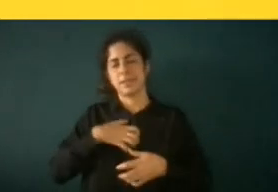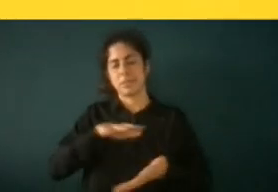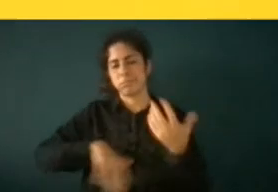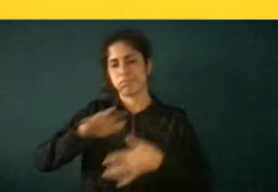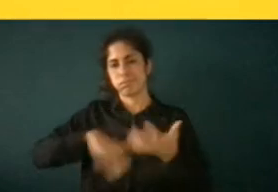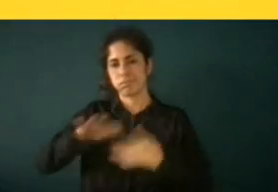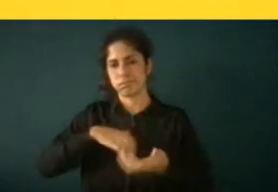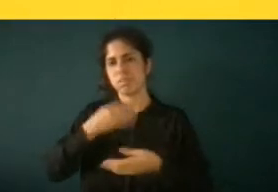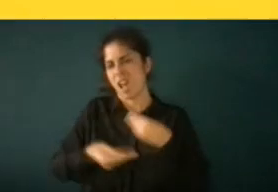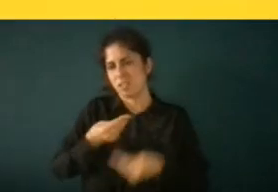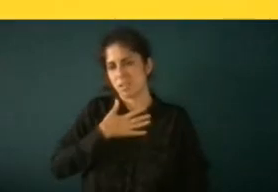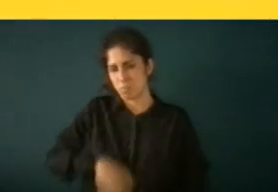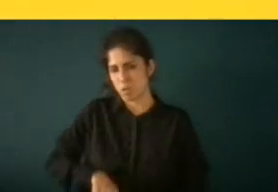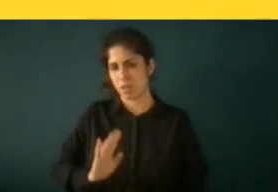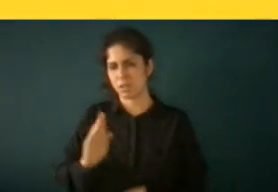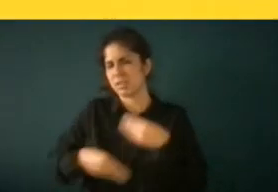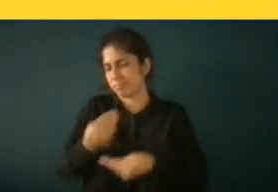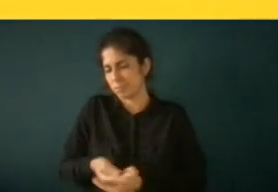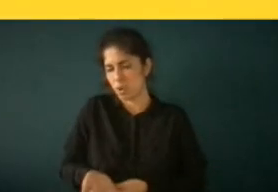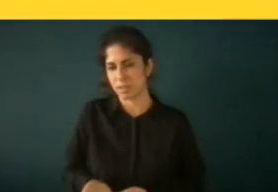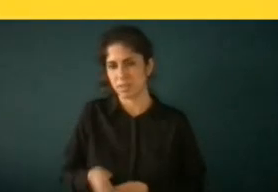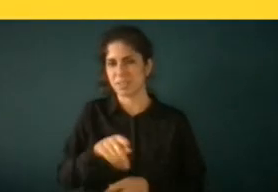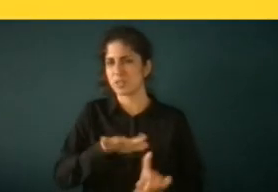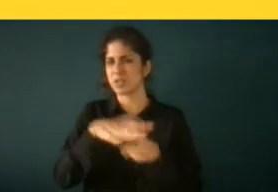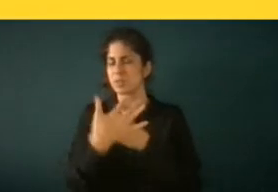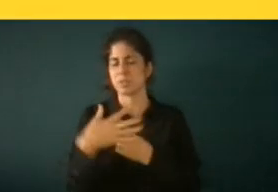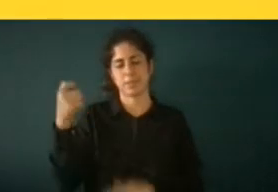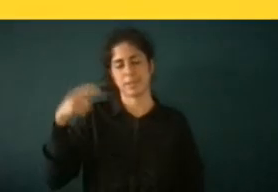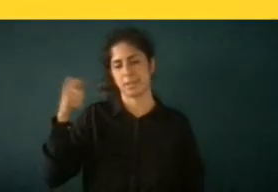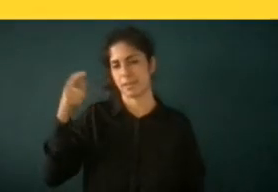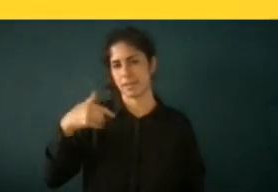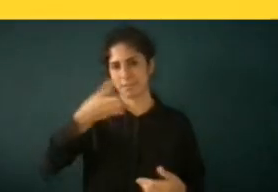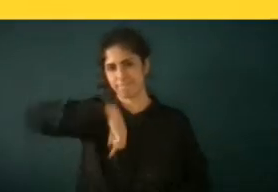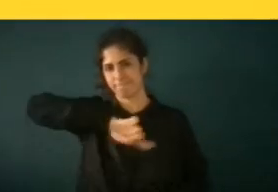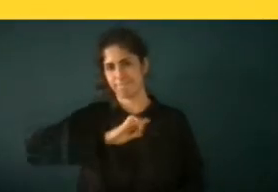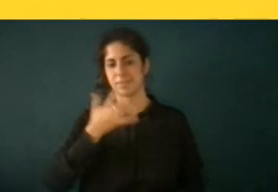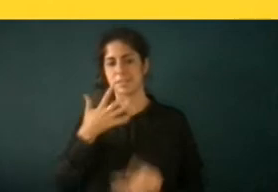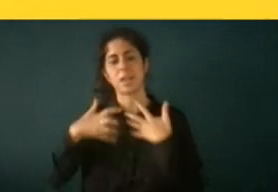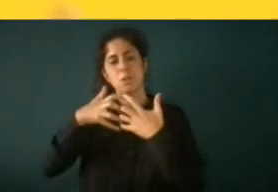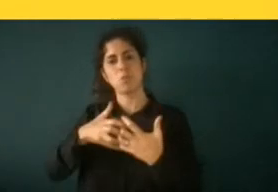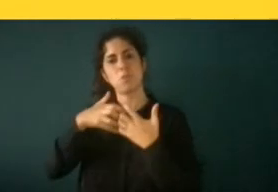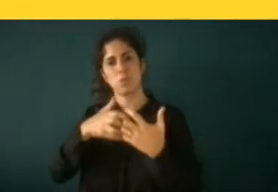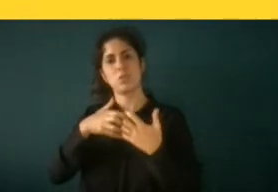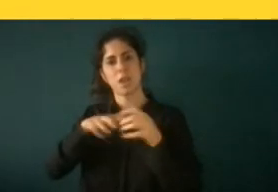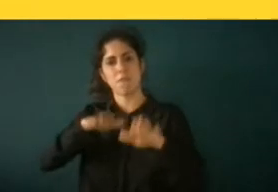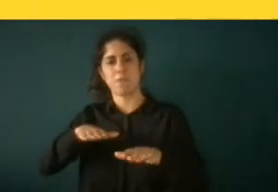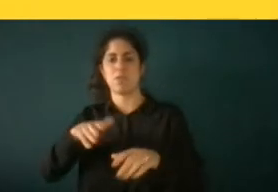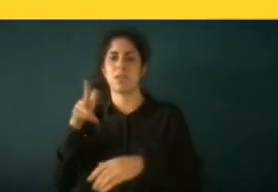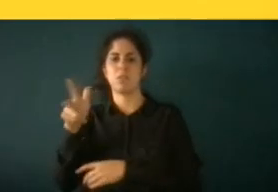son situaciones por las que pasamos constantemente las personas que luchamos por los derechos humanos hay también una